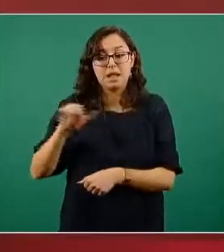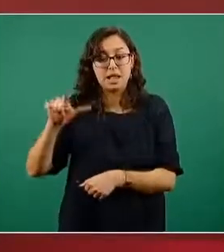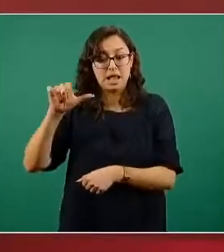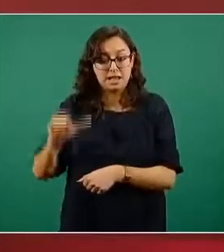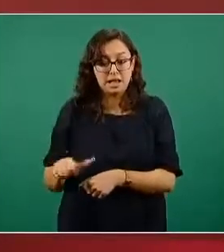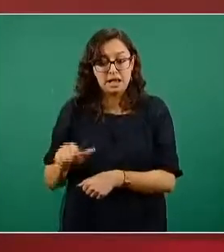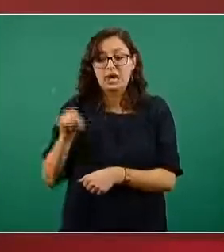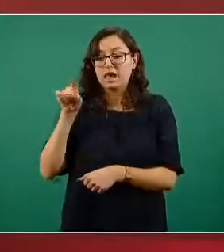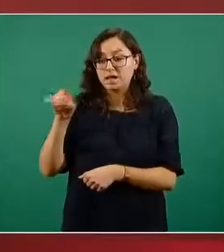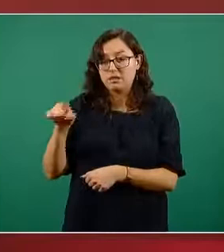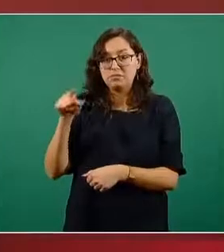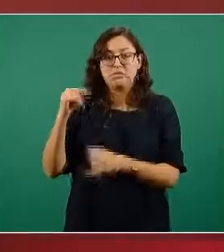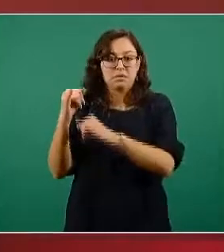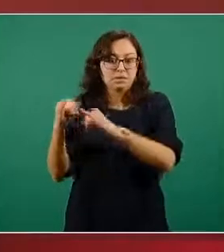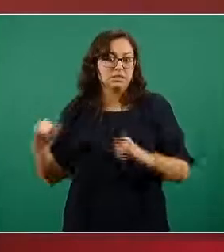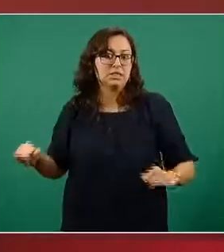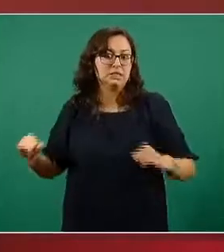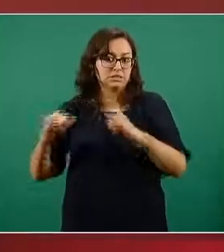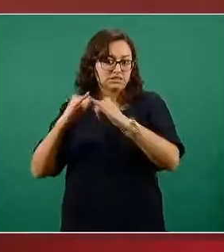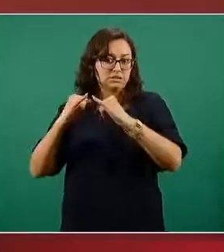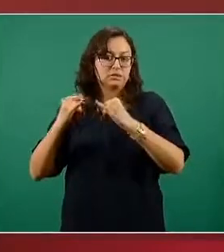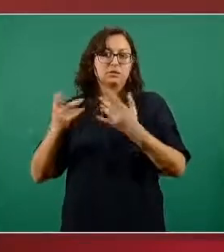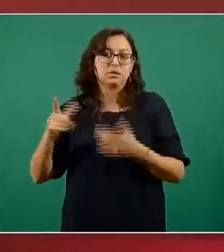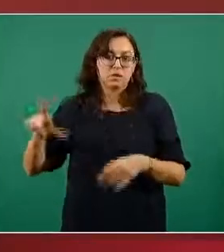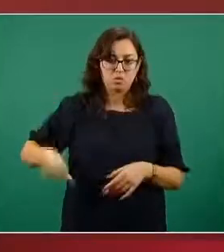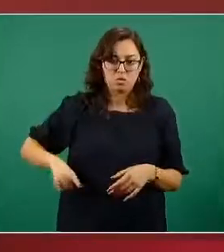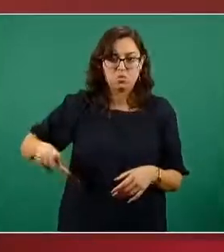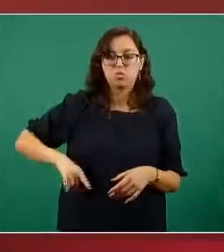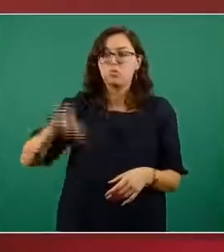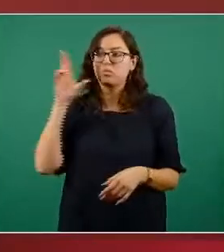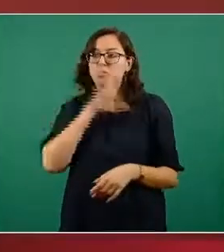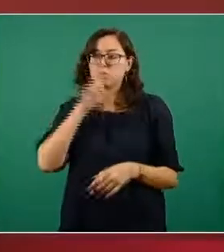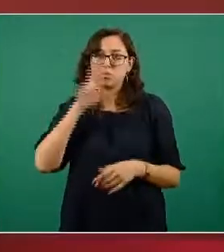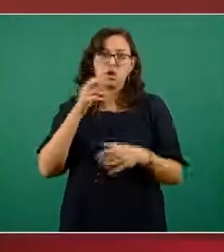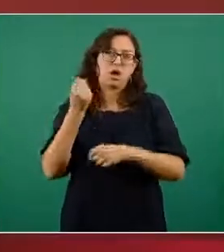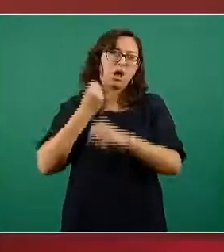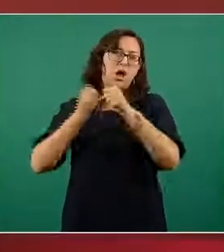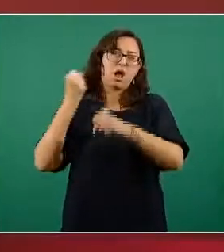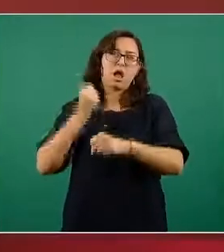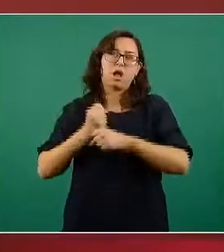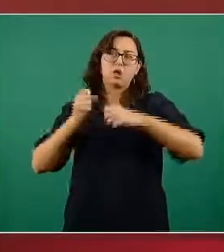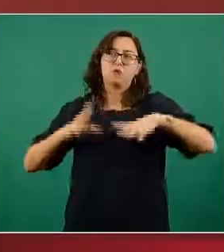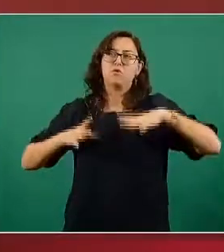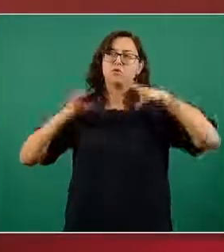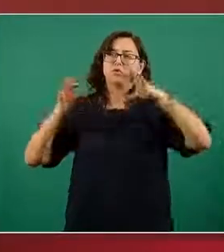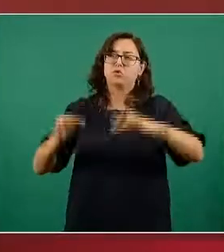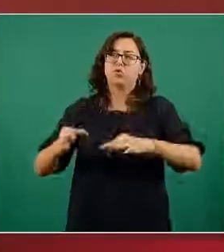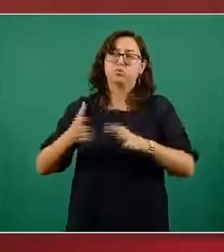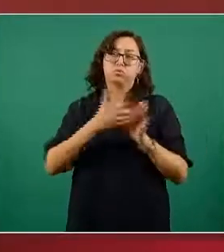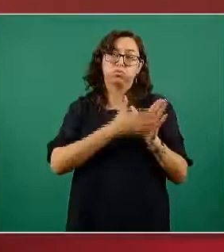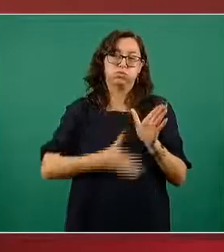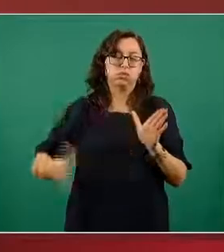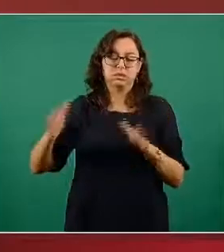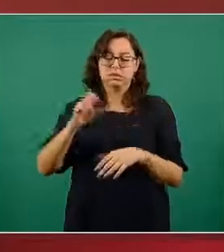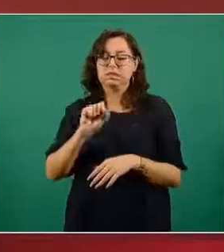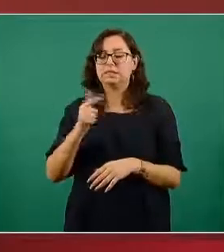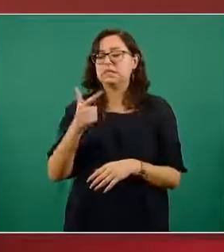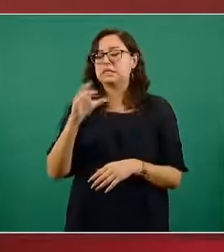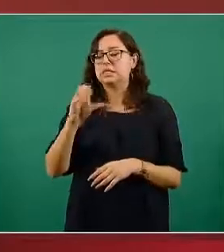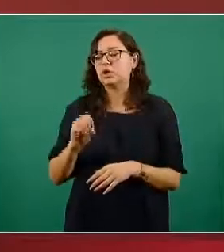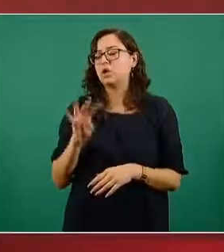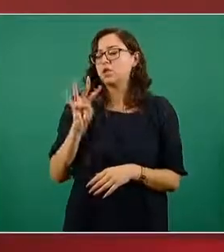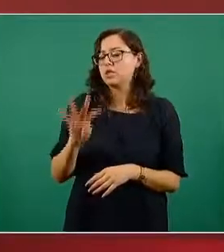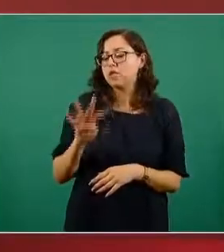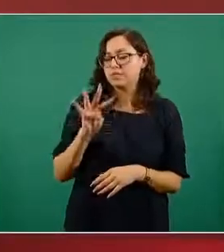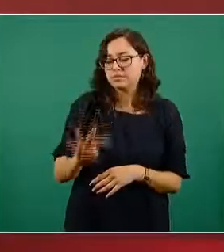microbiología una institución pública del gobierno ruso que fue establecida desde finales del siglo 19 es una vacuna que ha